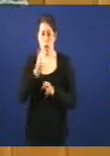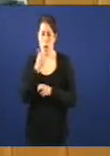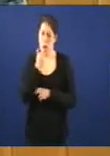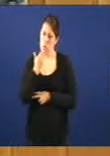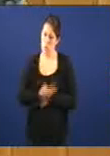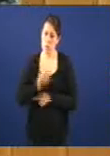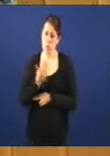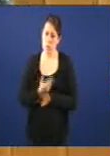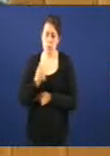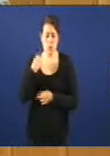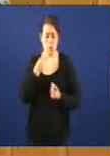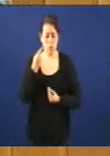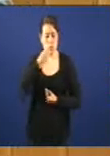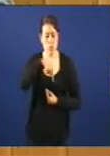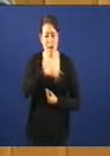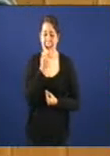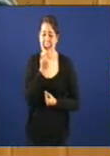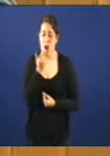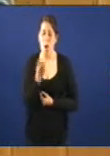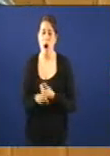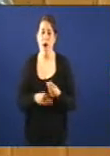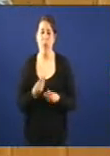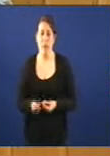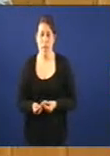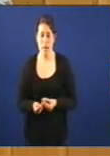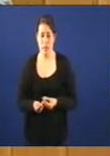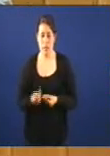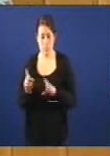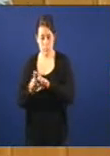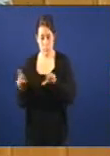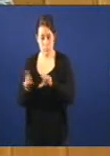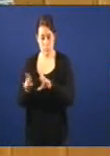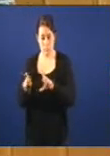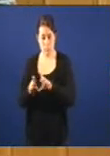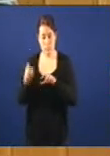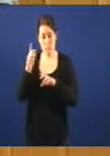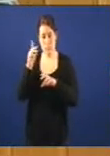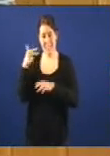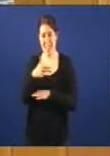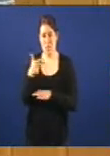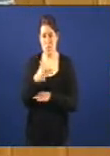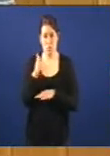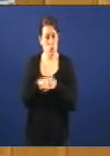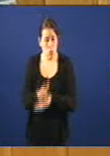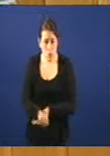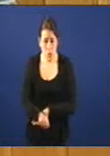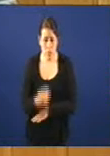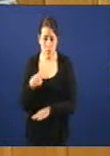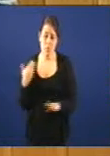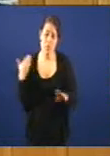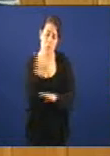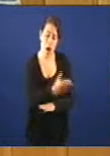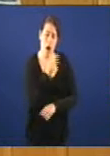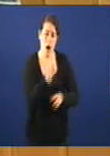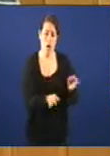creo que vostedes deben de actuar. Deben de actuar ante unha empresa que vulnera dereitos. que ten o descaro de ir a un xulgado a decir